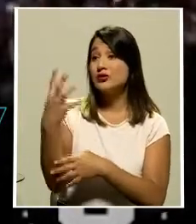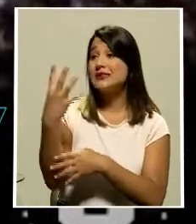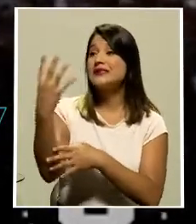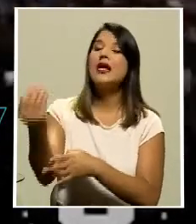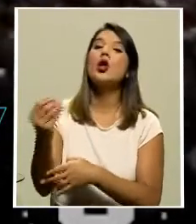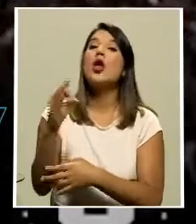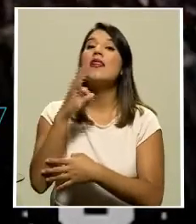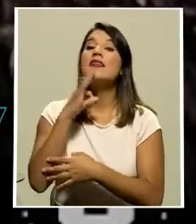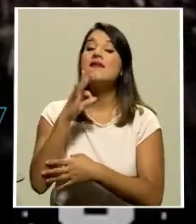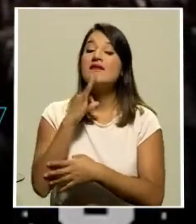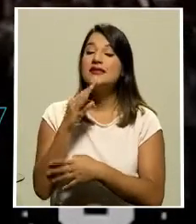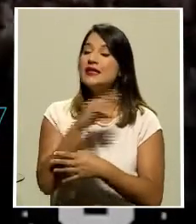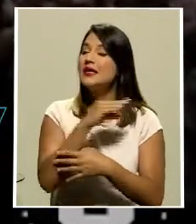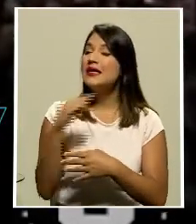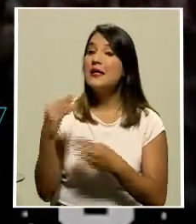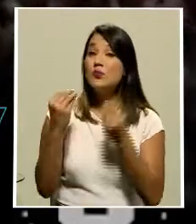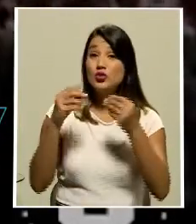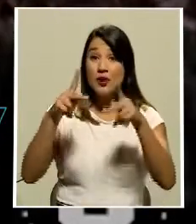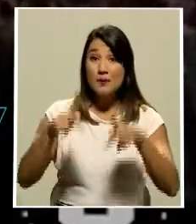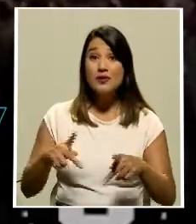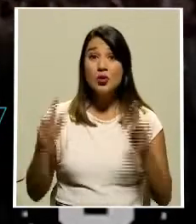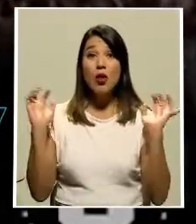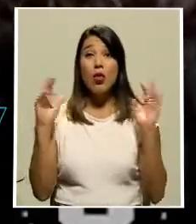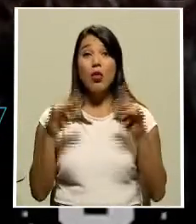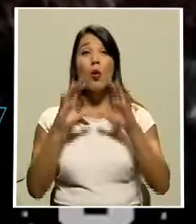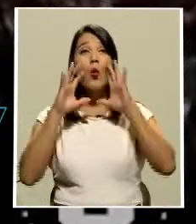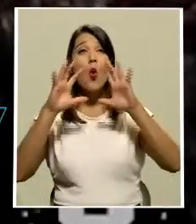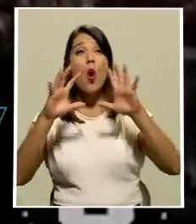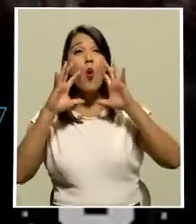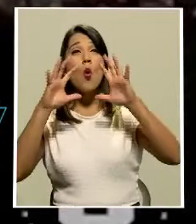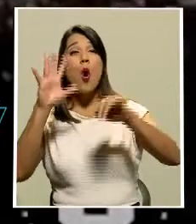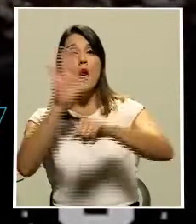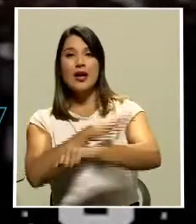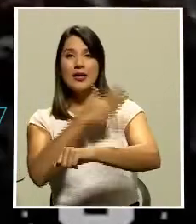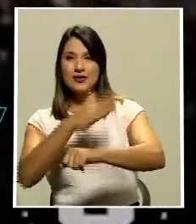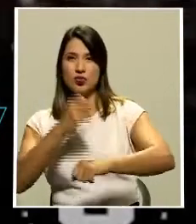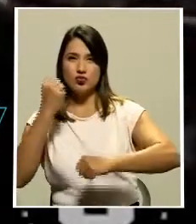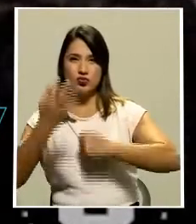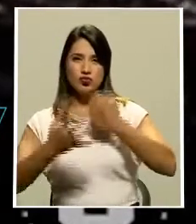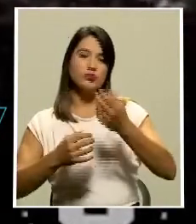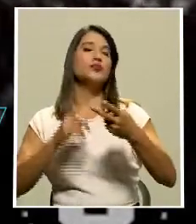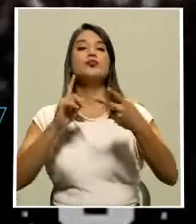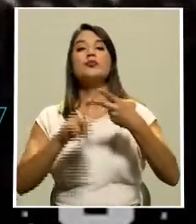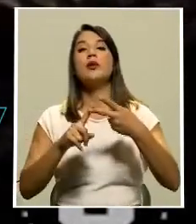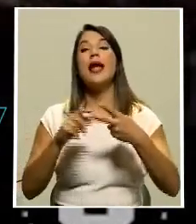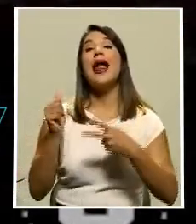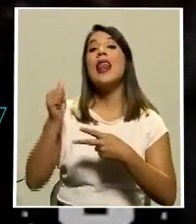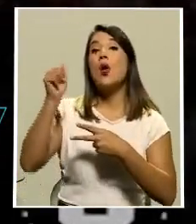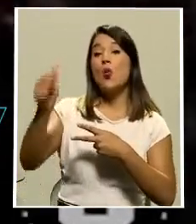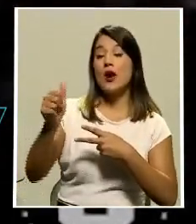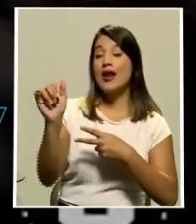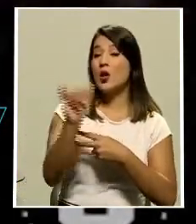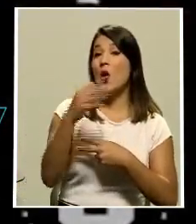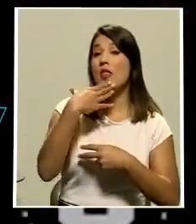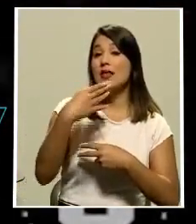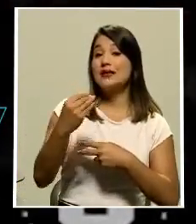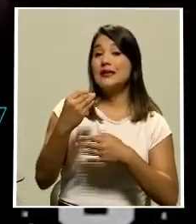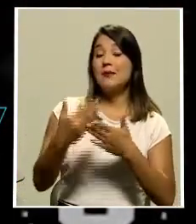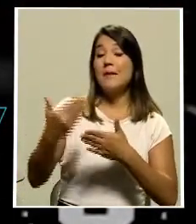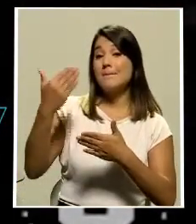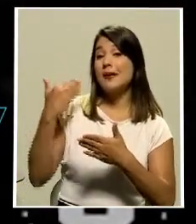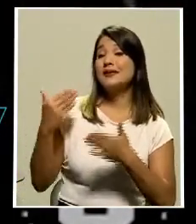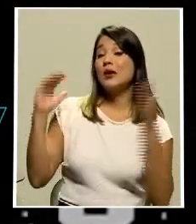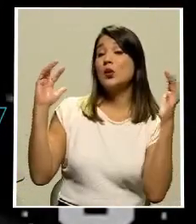los cánticos y voces de aliento de sus aficionados. Mientras que los rojinegros, al igual que en diciembre pasado en la final de la apertura, se